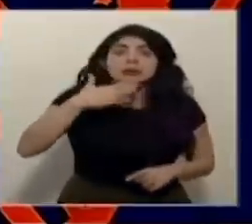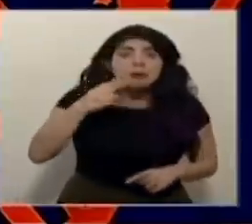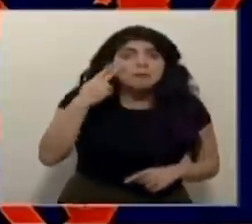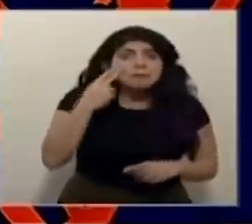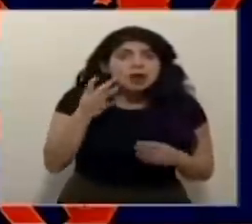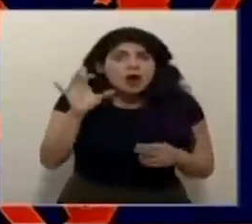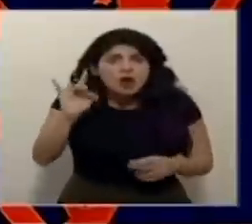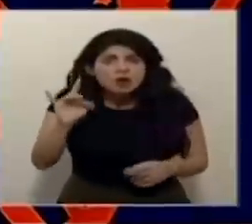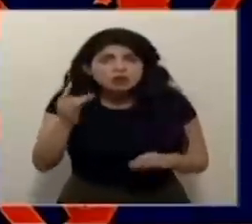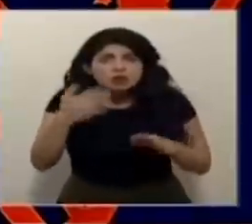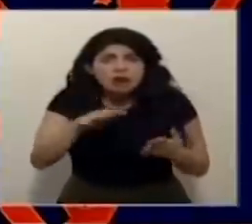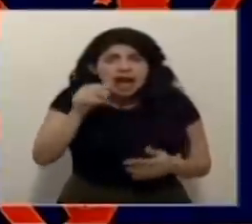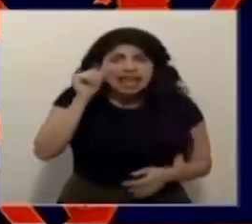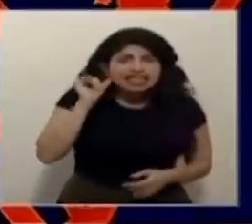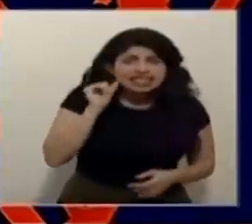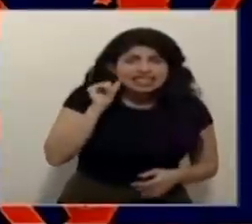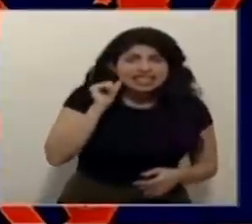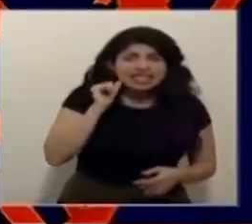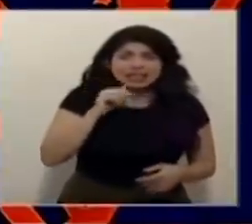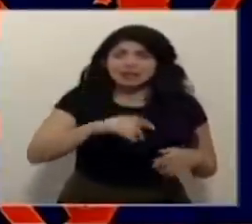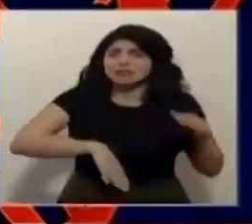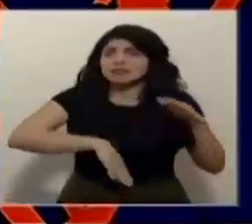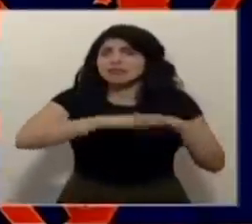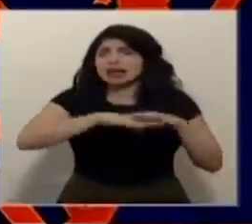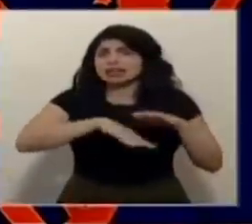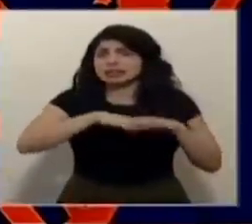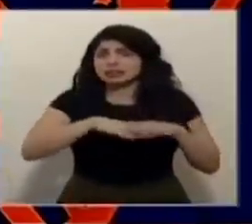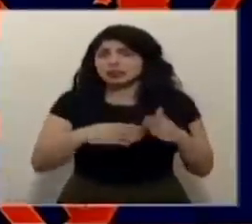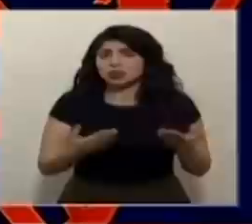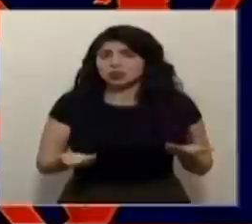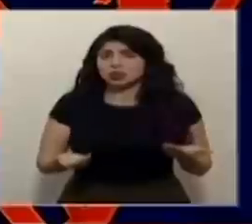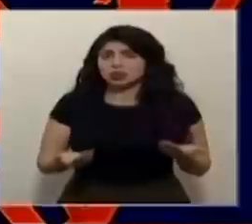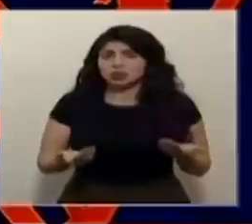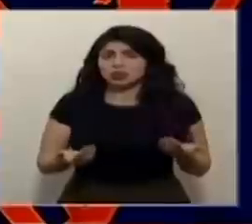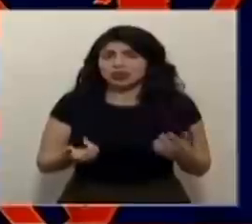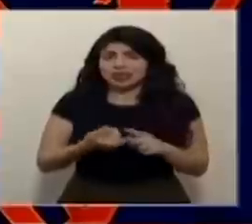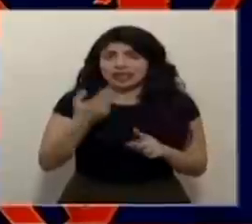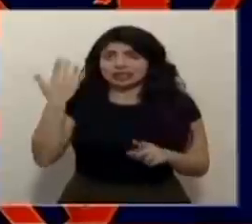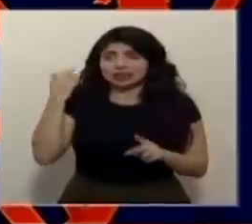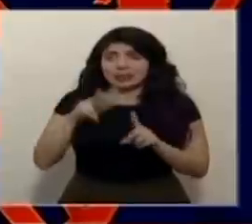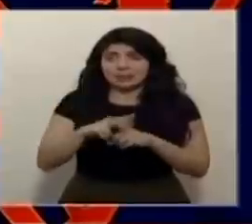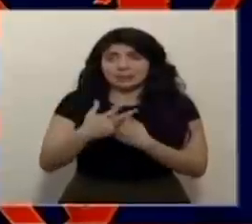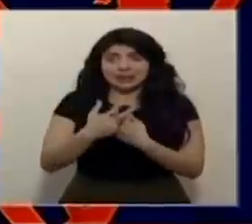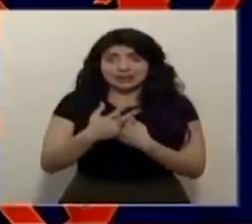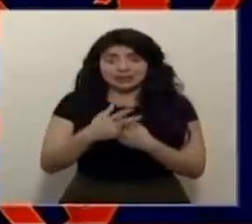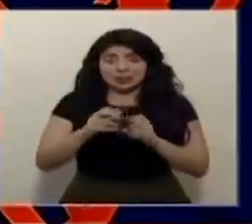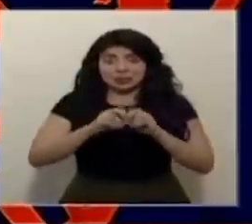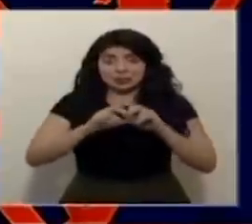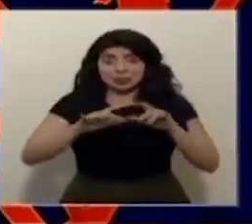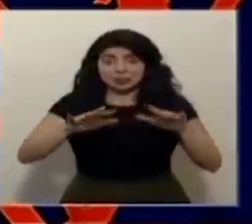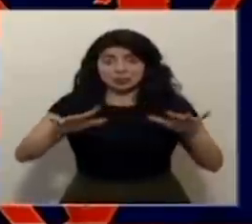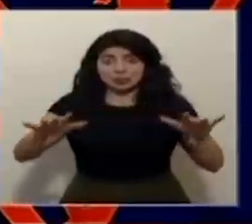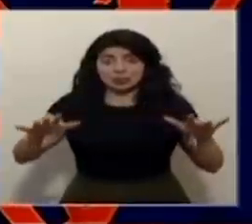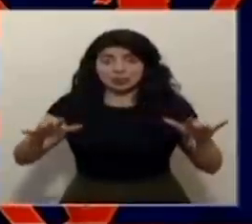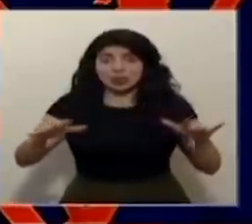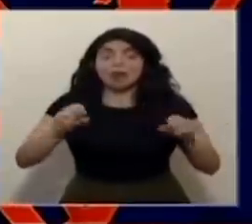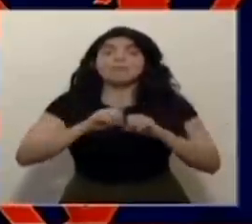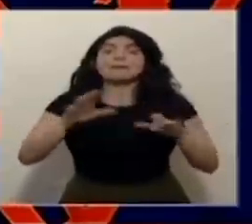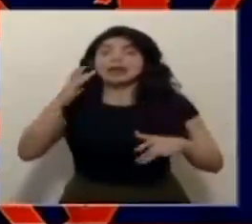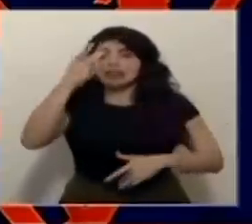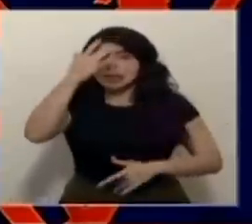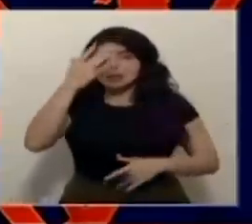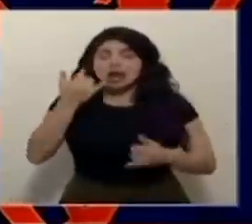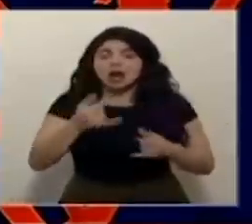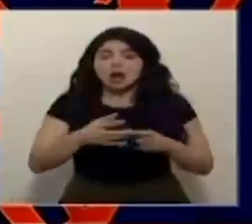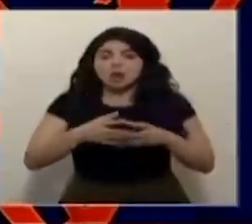ayer ocho creo es el número más alto desde que comenzamos con esta epidemia pandemia perdón y ha